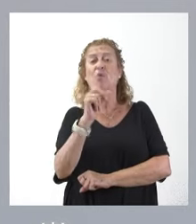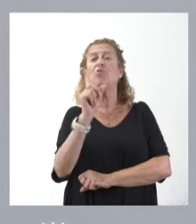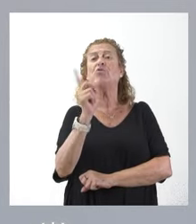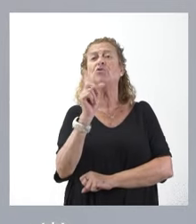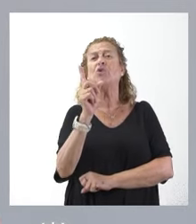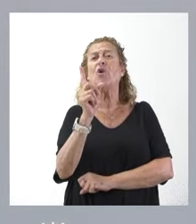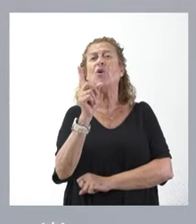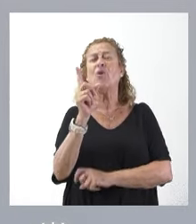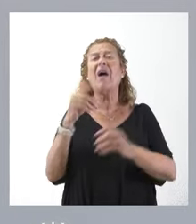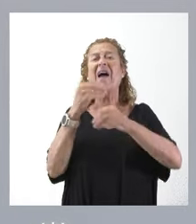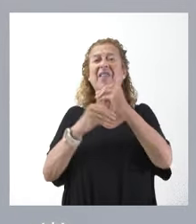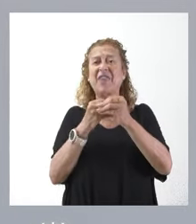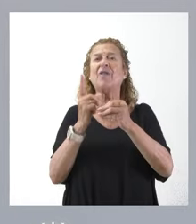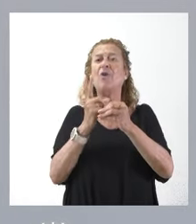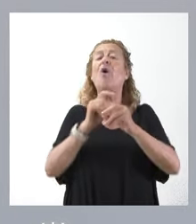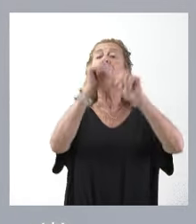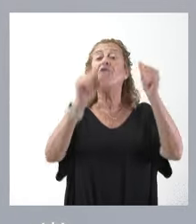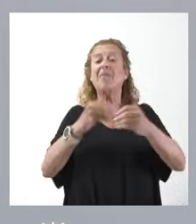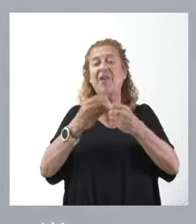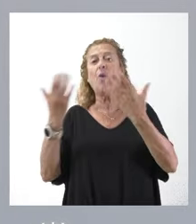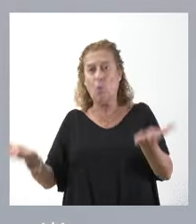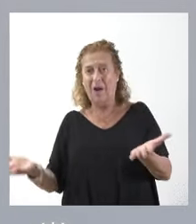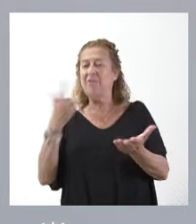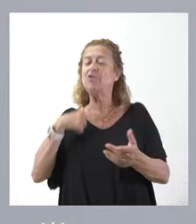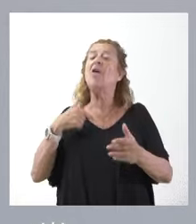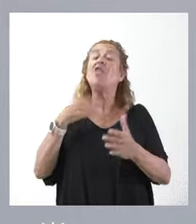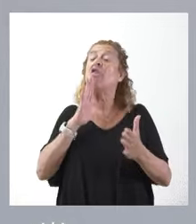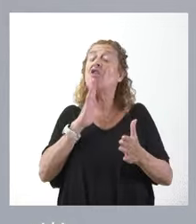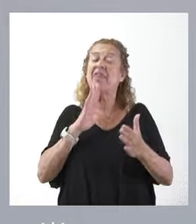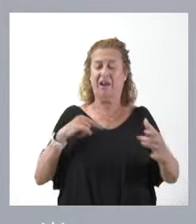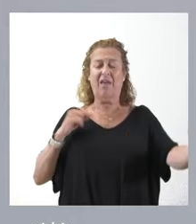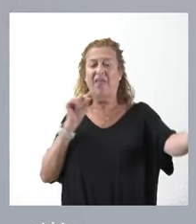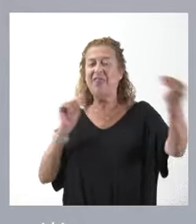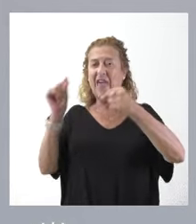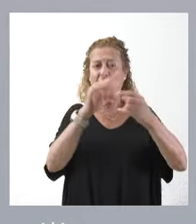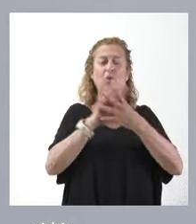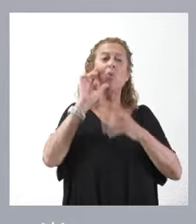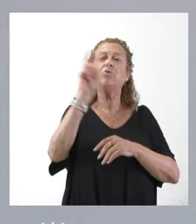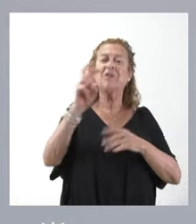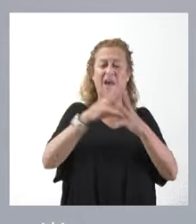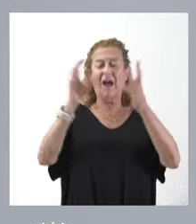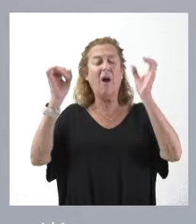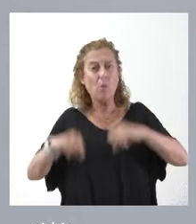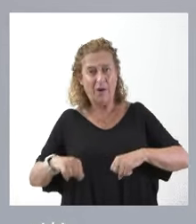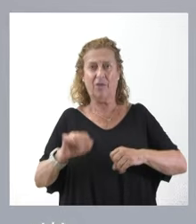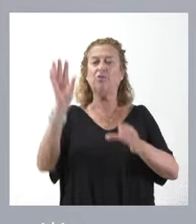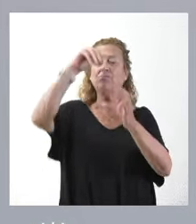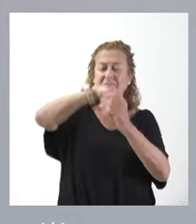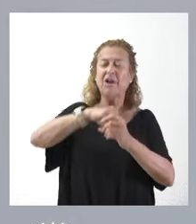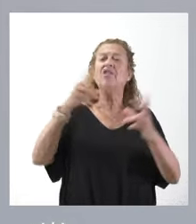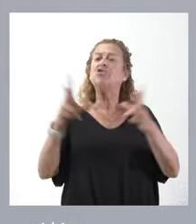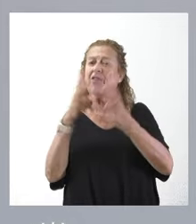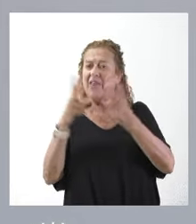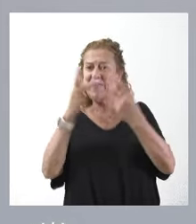lo que tenemos que hacer, sino cómo hacerlo. Y hacerlo desde el diálogo, desde la búsqueda de los acuerdos, de contar con la sociedad, de saber